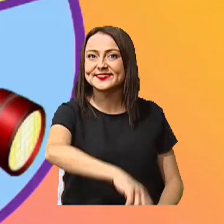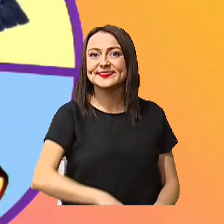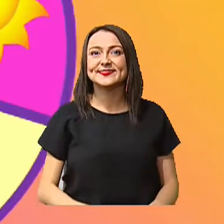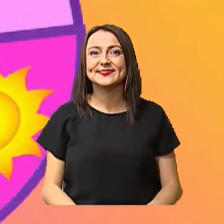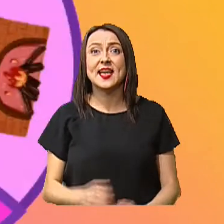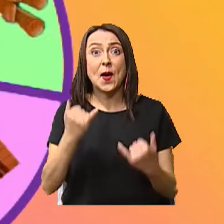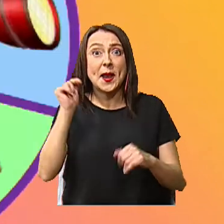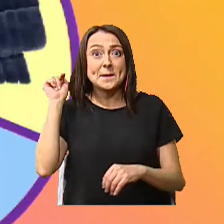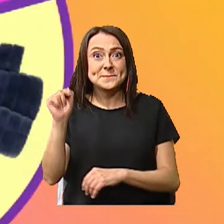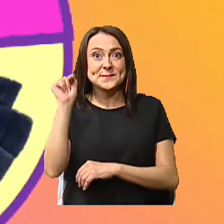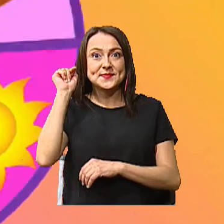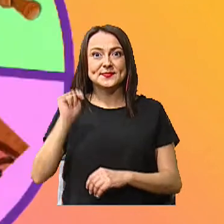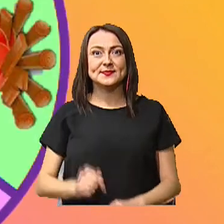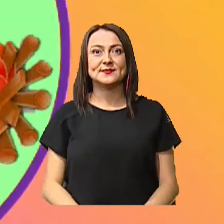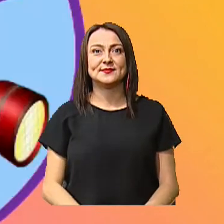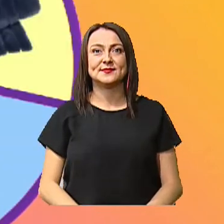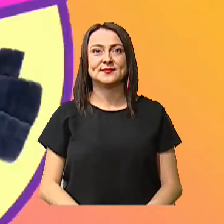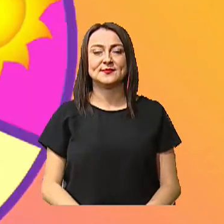Pulsamos.